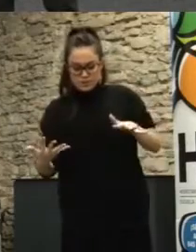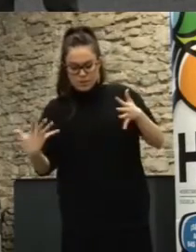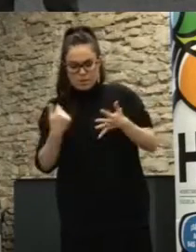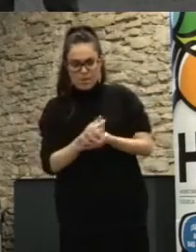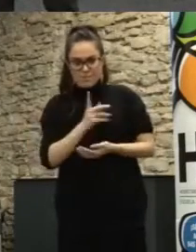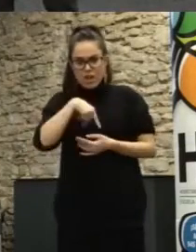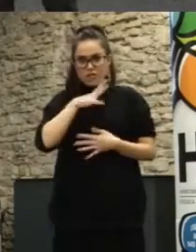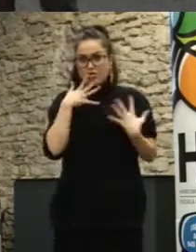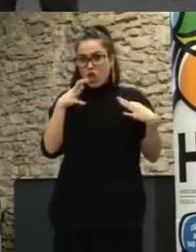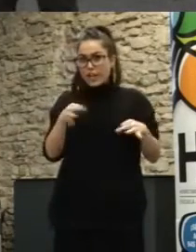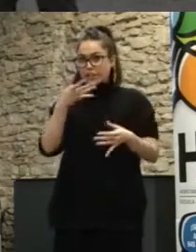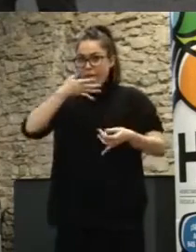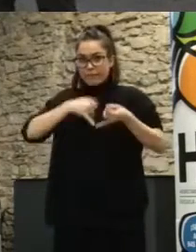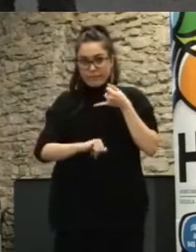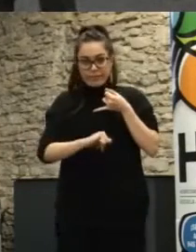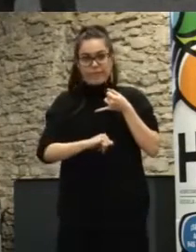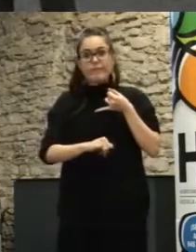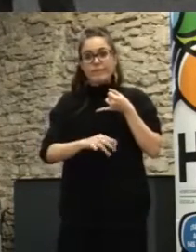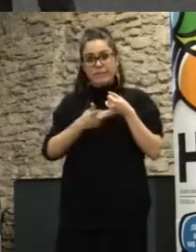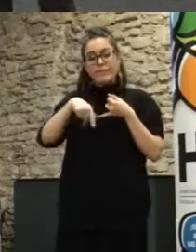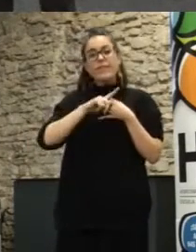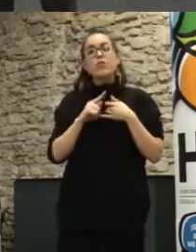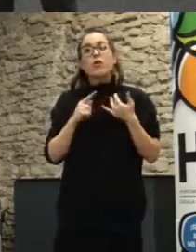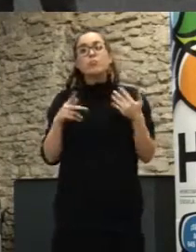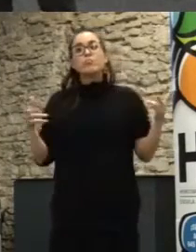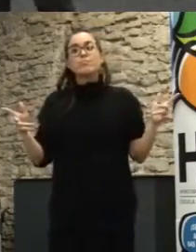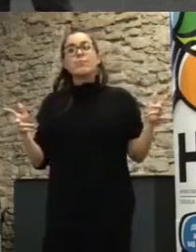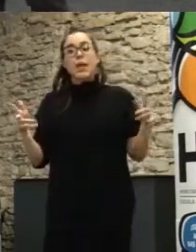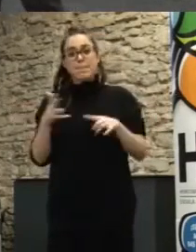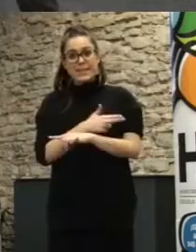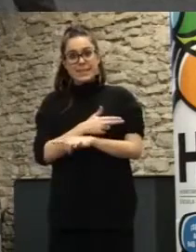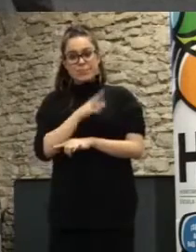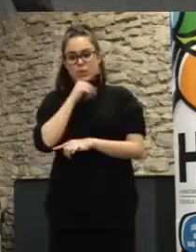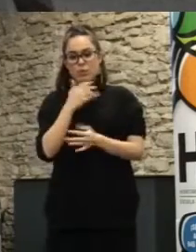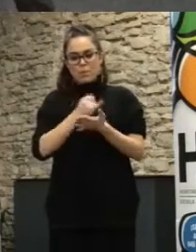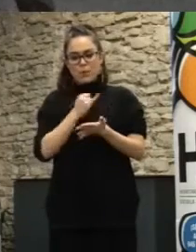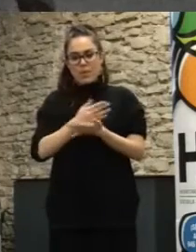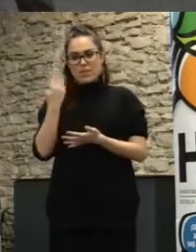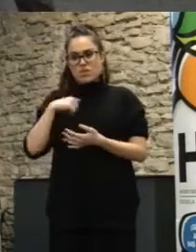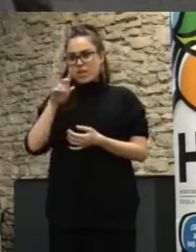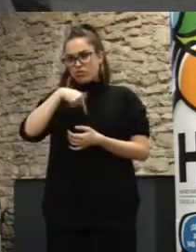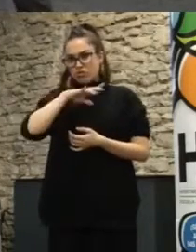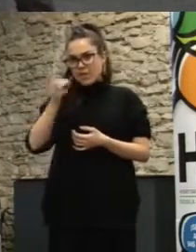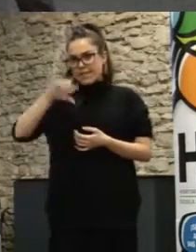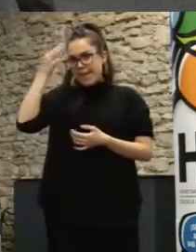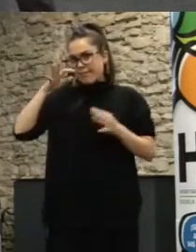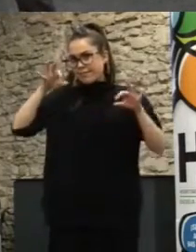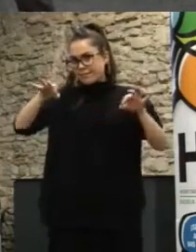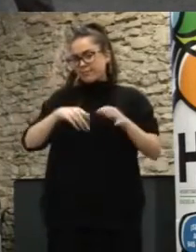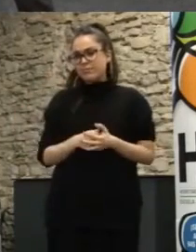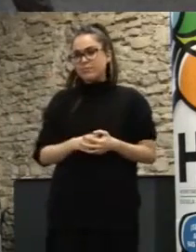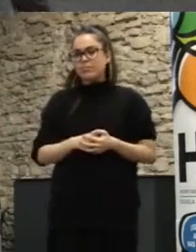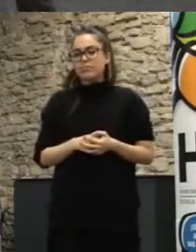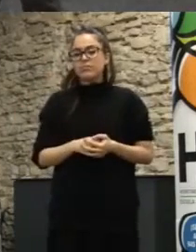riesgo a fracasar es verdad que luego lo podemos implantar y a lo mejor en unos sitios funciona mejor que en otros pero esta es la idea de ir